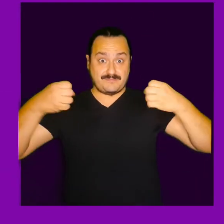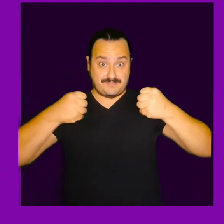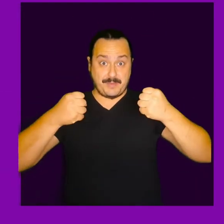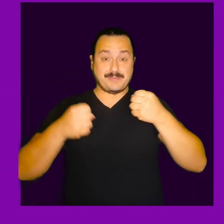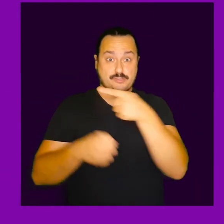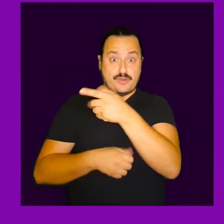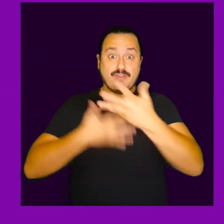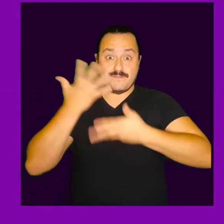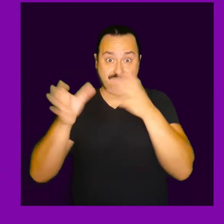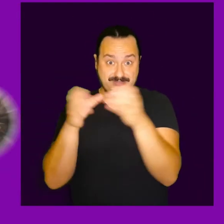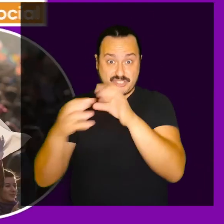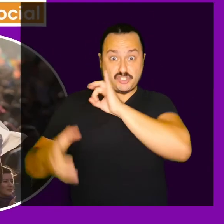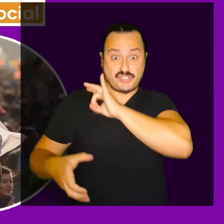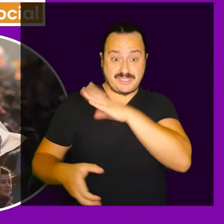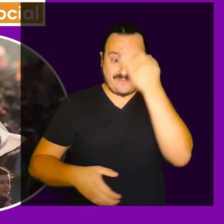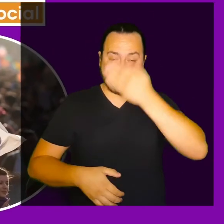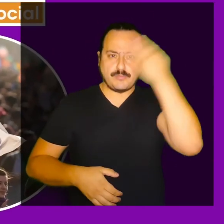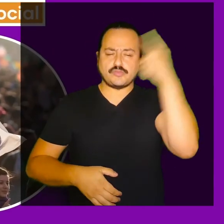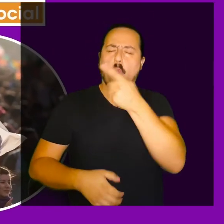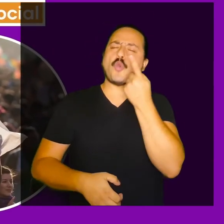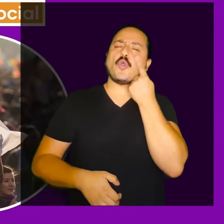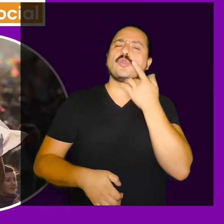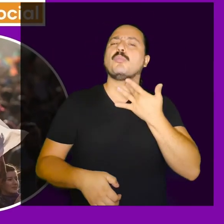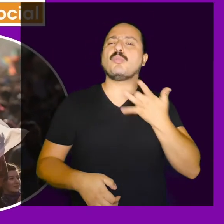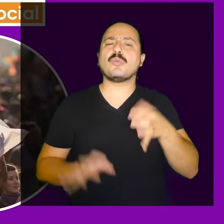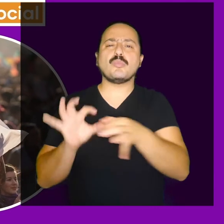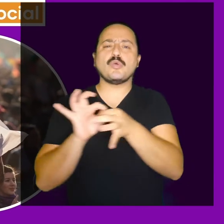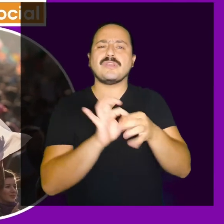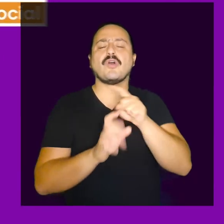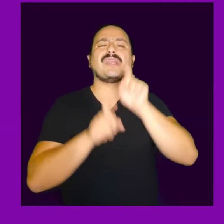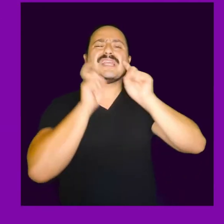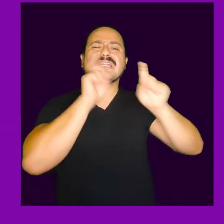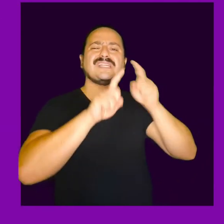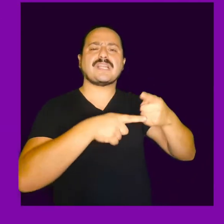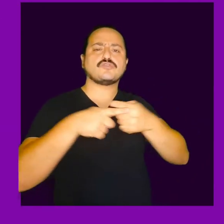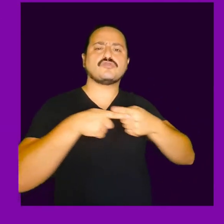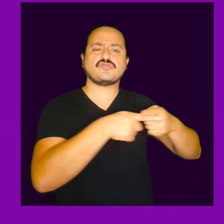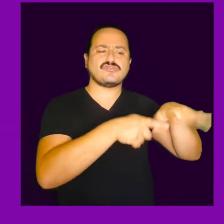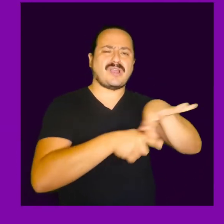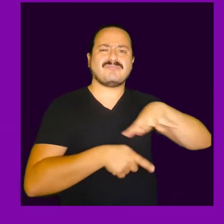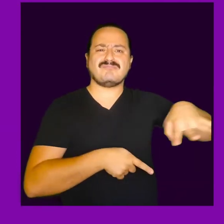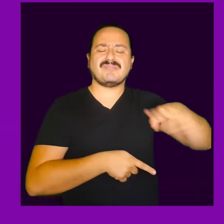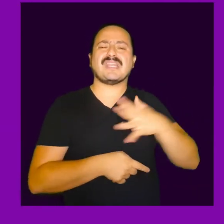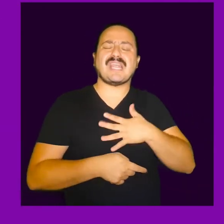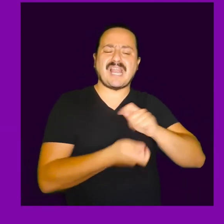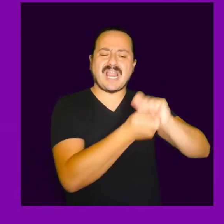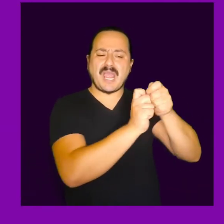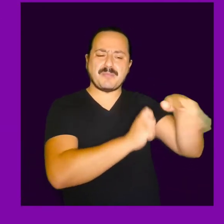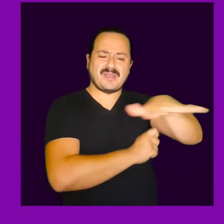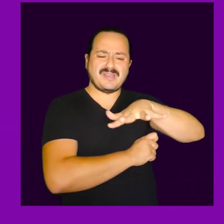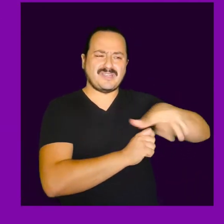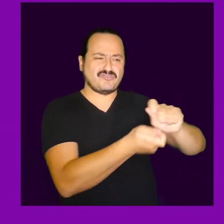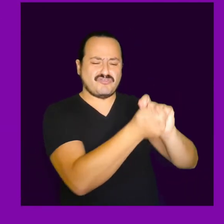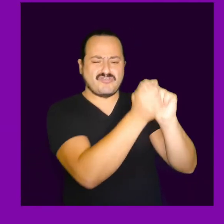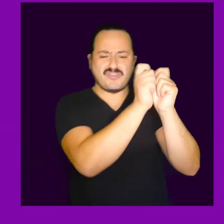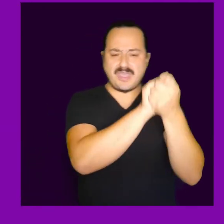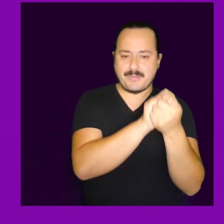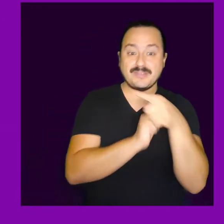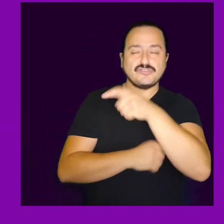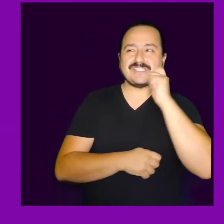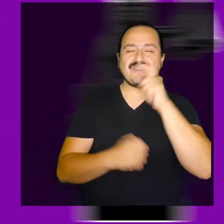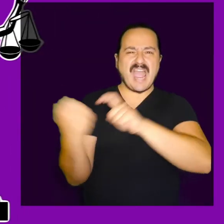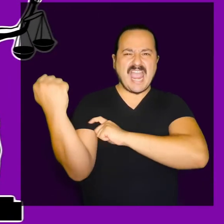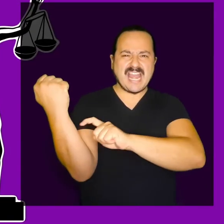una banda muy conocida por la crítica social de sus textos. Por lo tanto, la energía con la que se debe tocar este tema proviene del